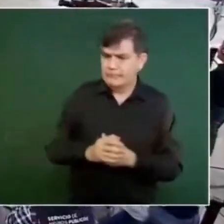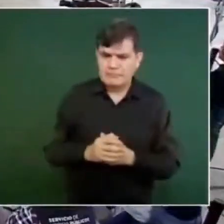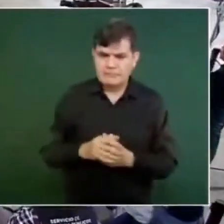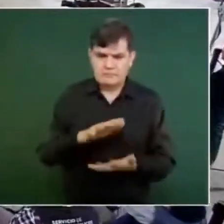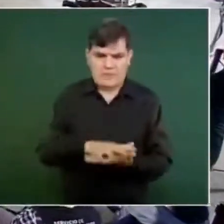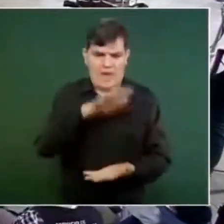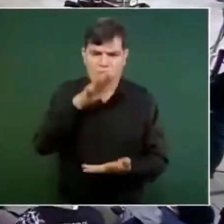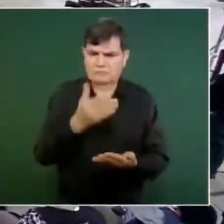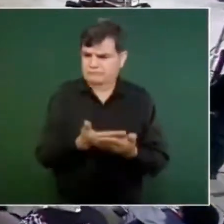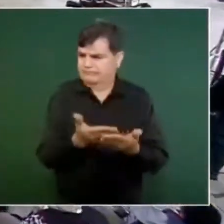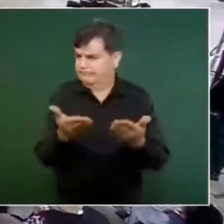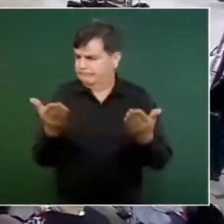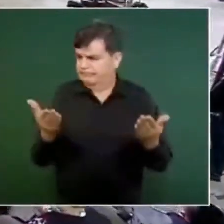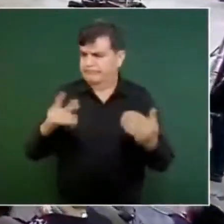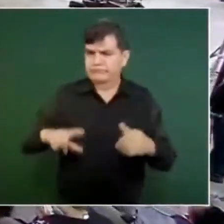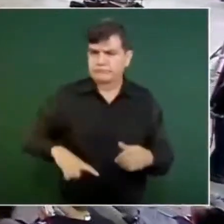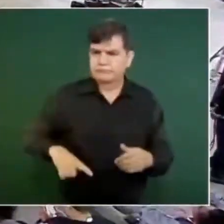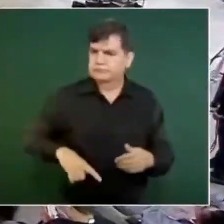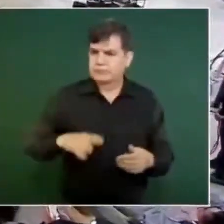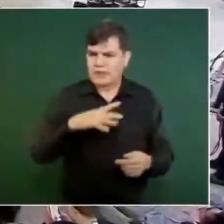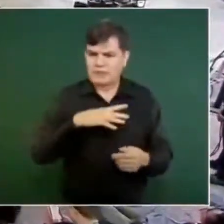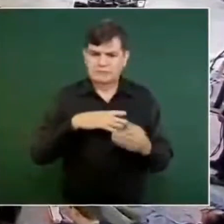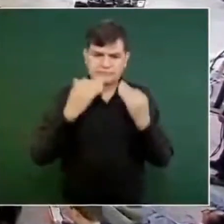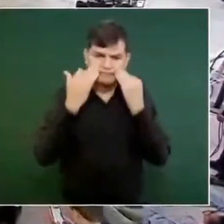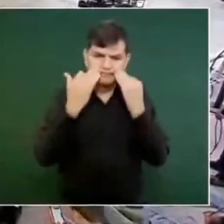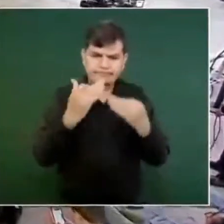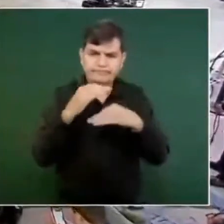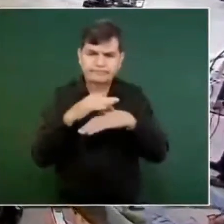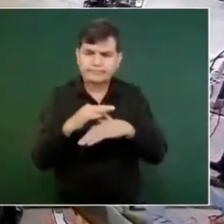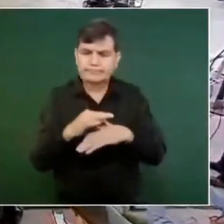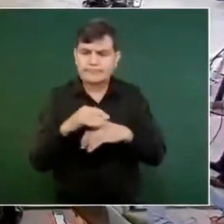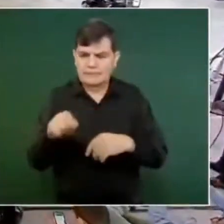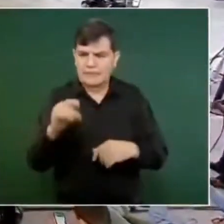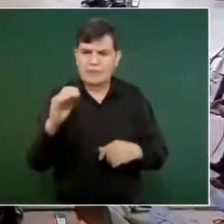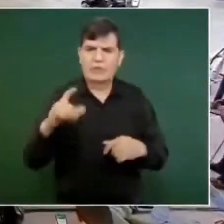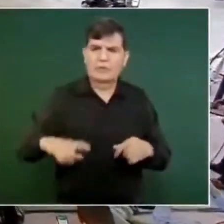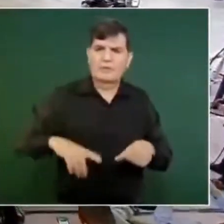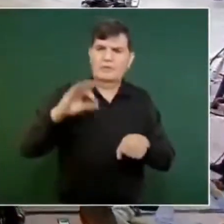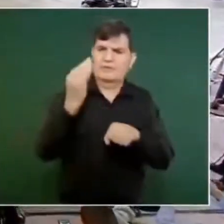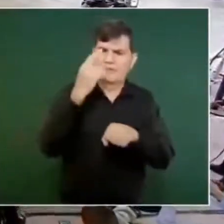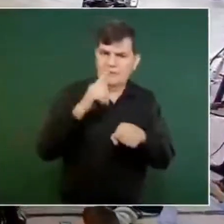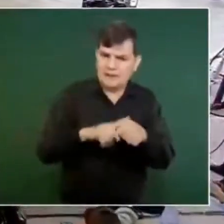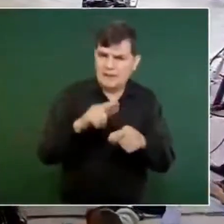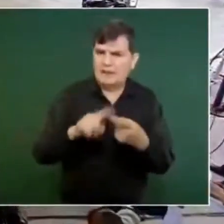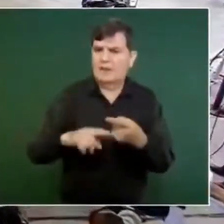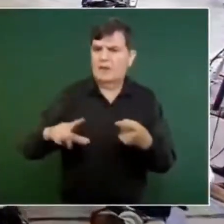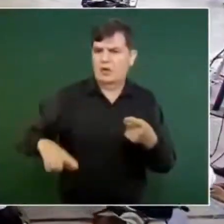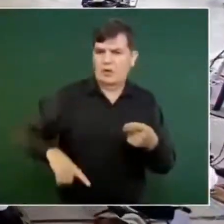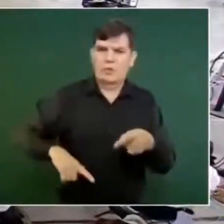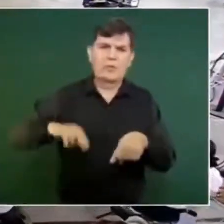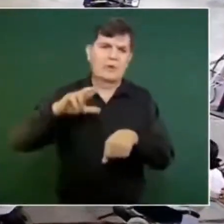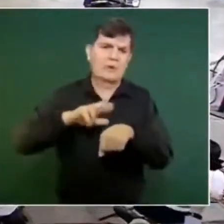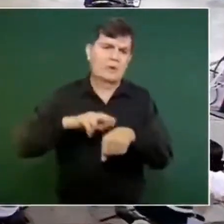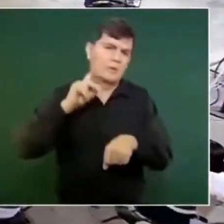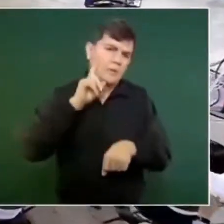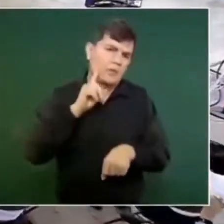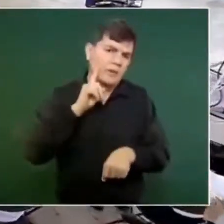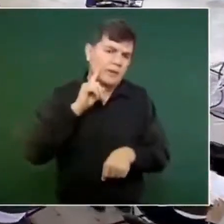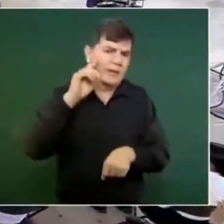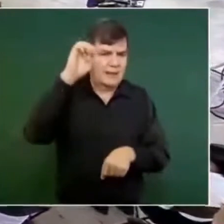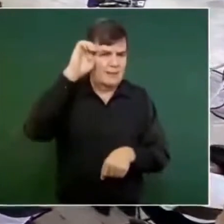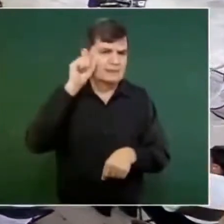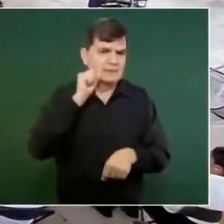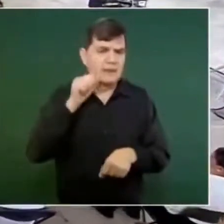la mayor parte del gobierno federal, desde luego la gobernadora Evelyn